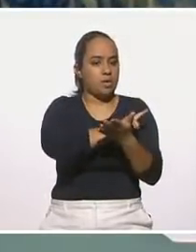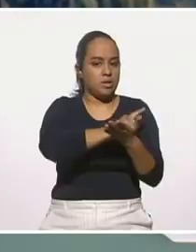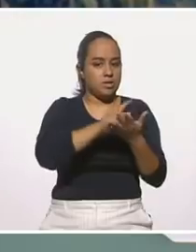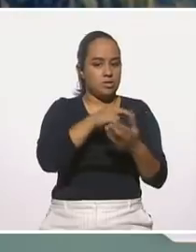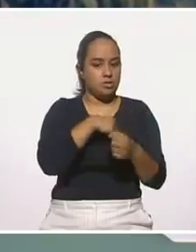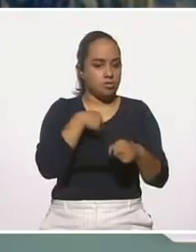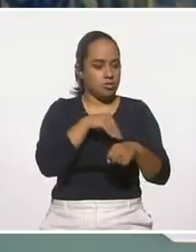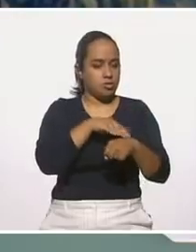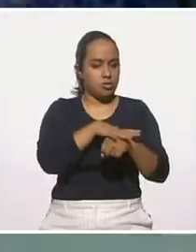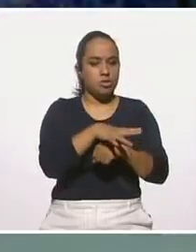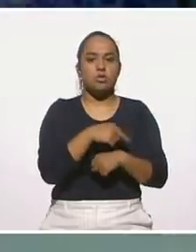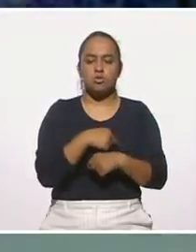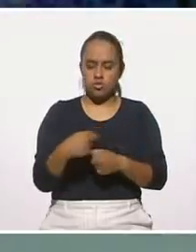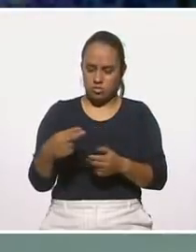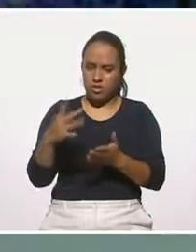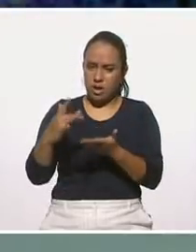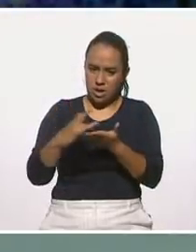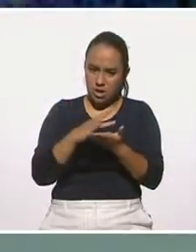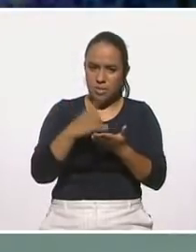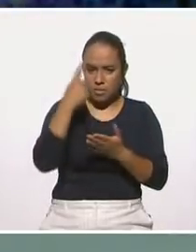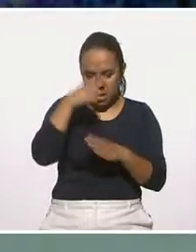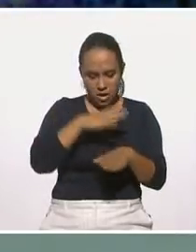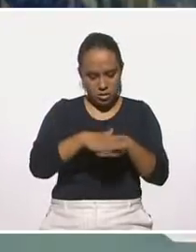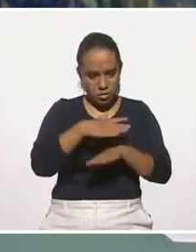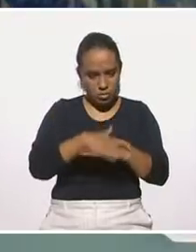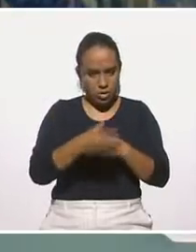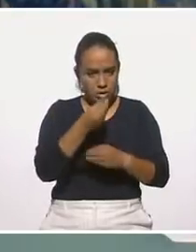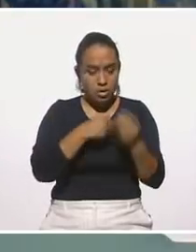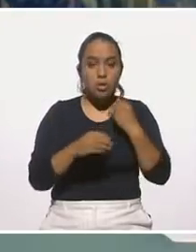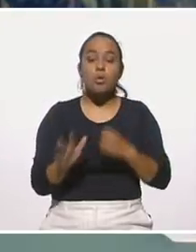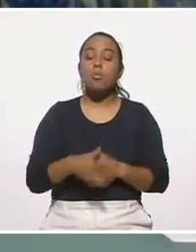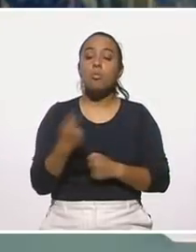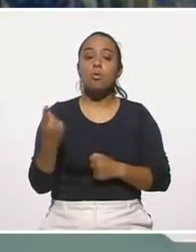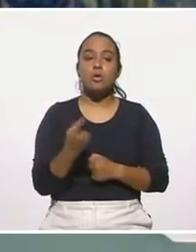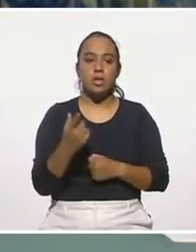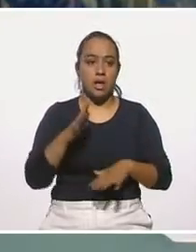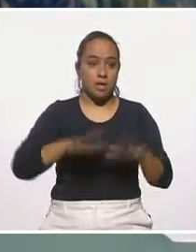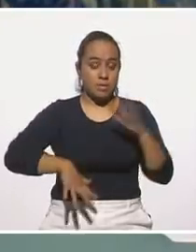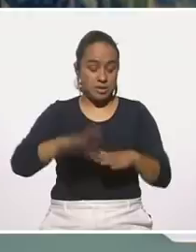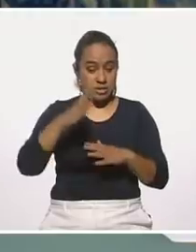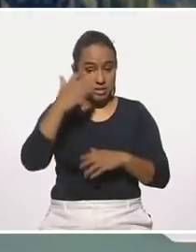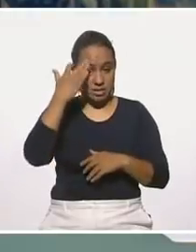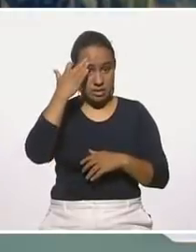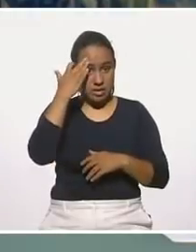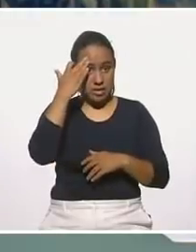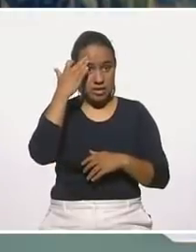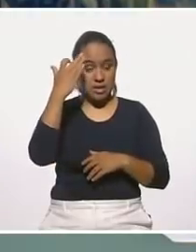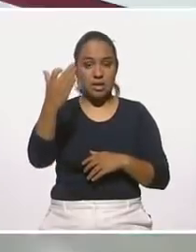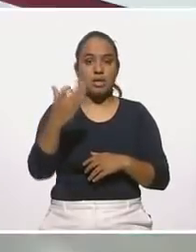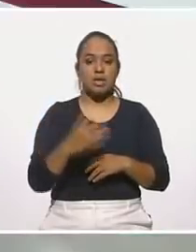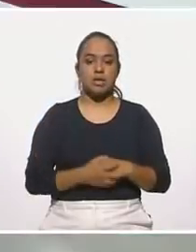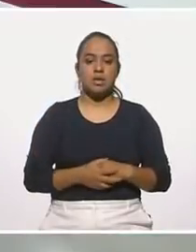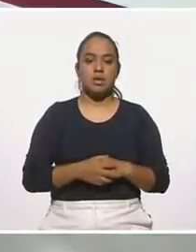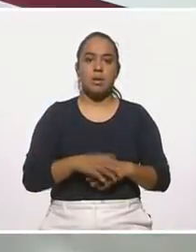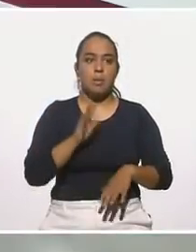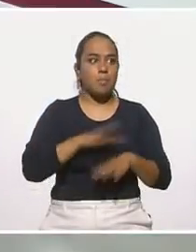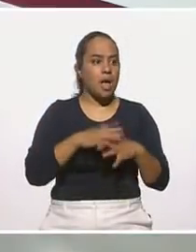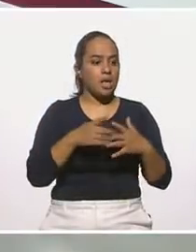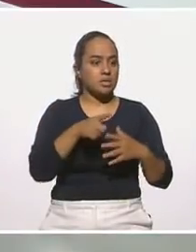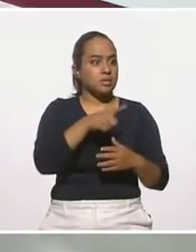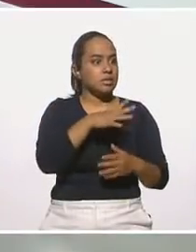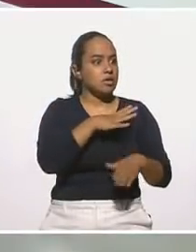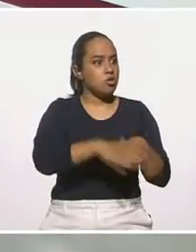entonces, pues sí, apóyennos consumiendo el nopal, porque pues hay temporadas en que hay sobreproducción,